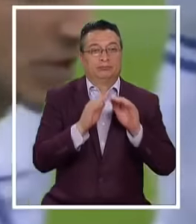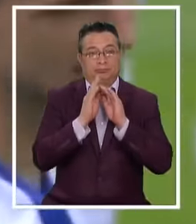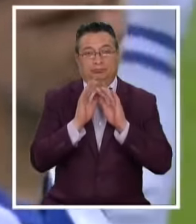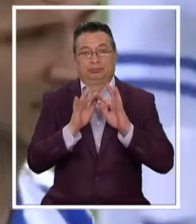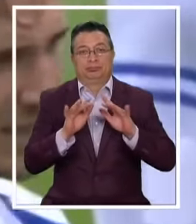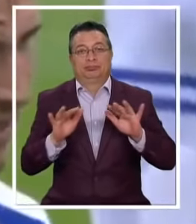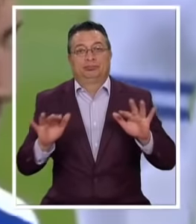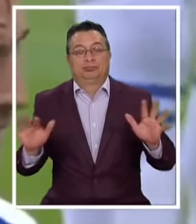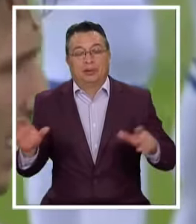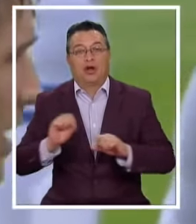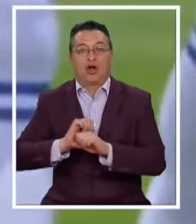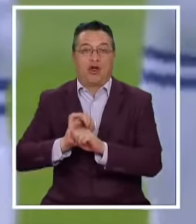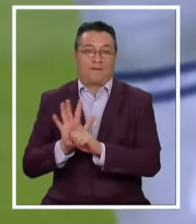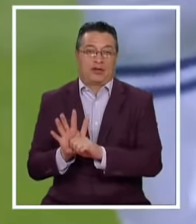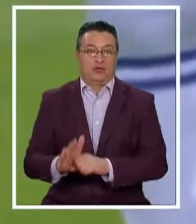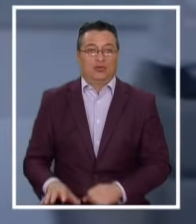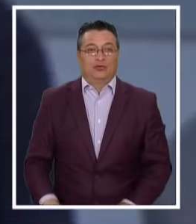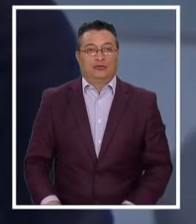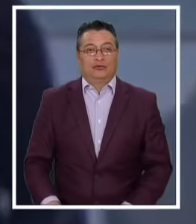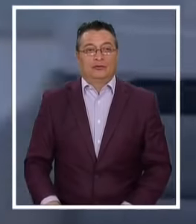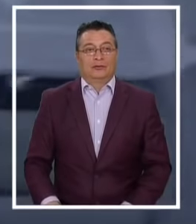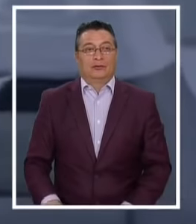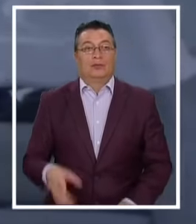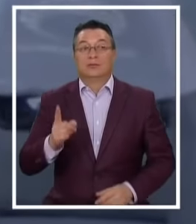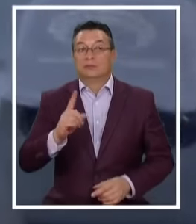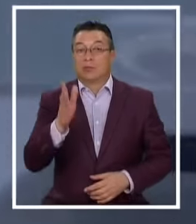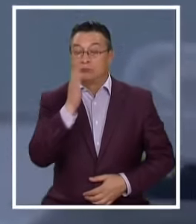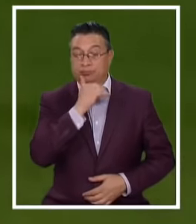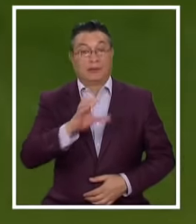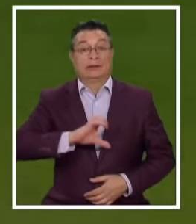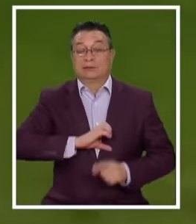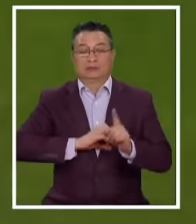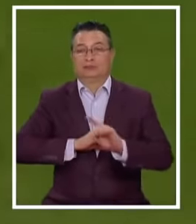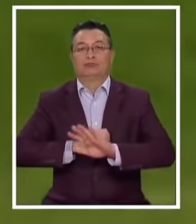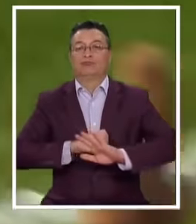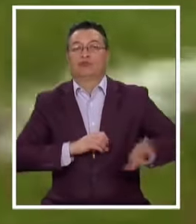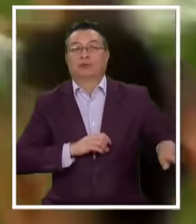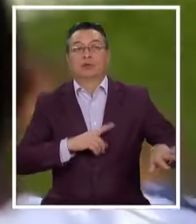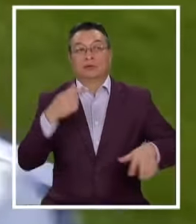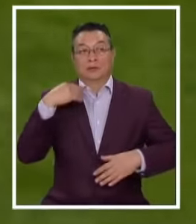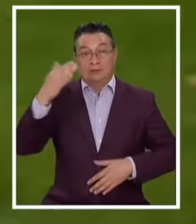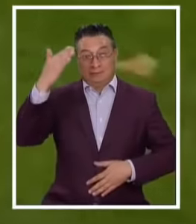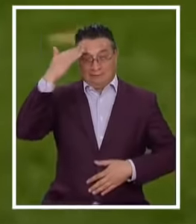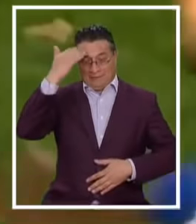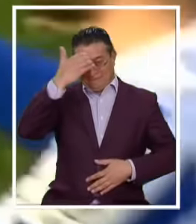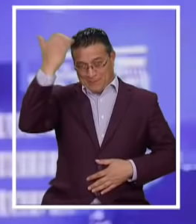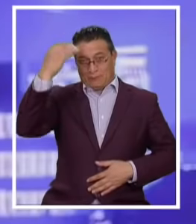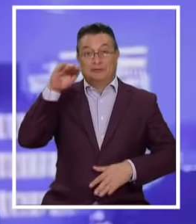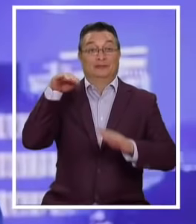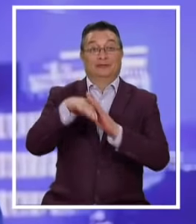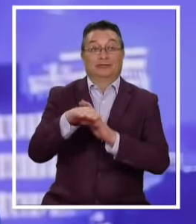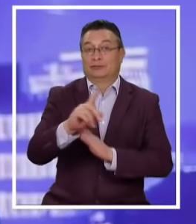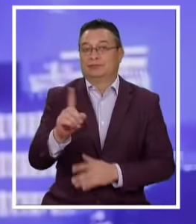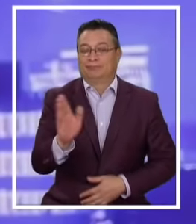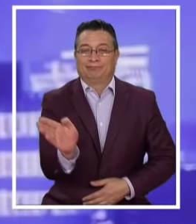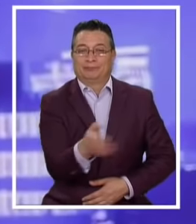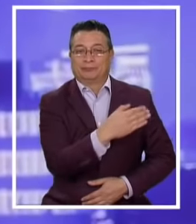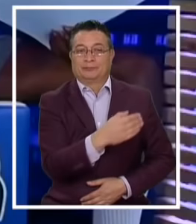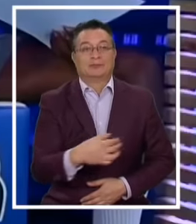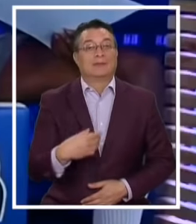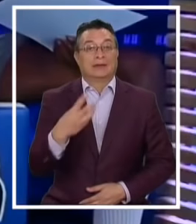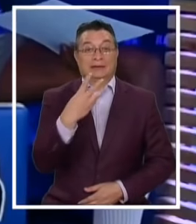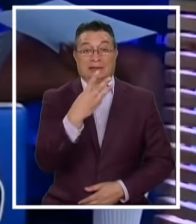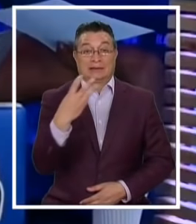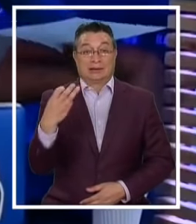propagación Del COVID-19 No contarán Con su técnico Tampoco con la gran figura En delantera Y estarán conviviendo Cerca de